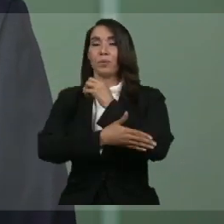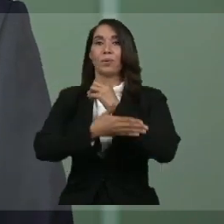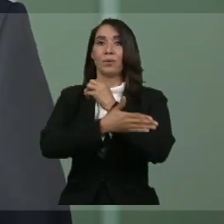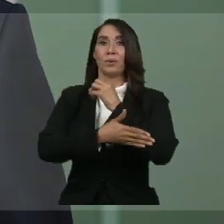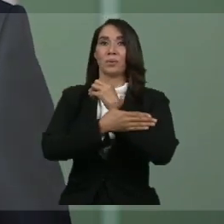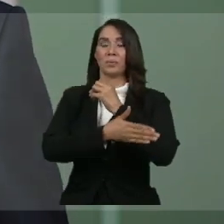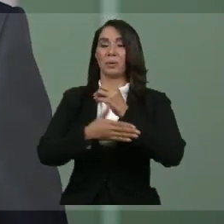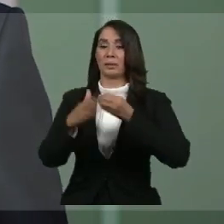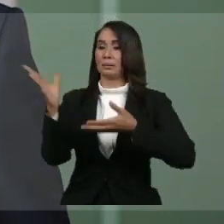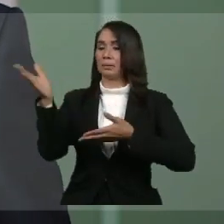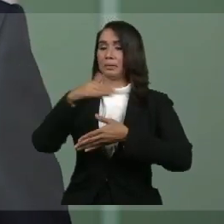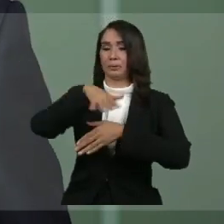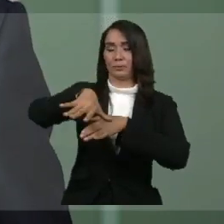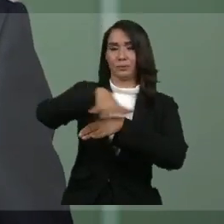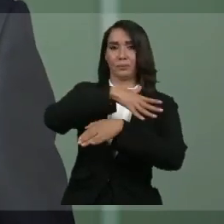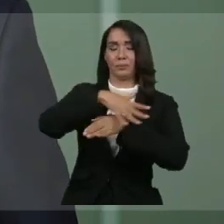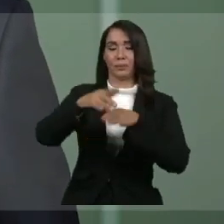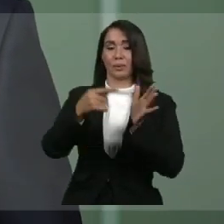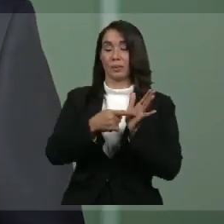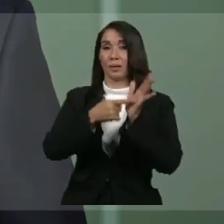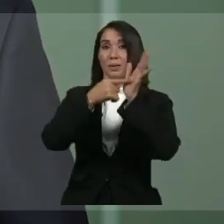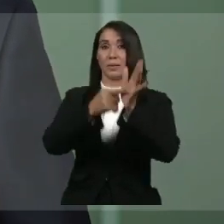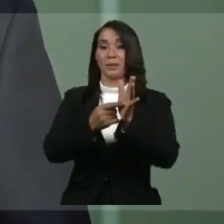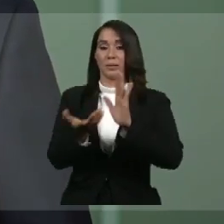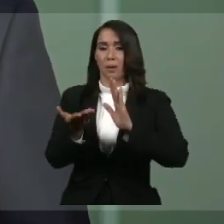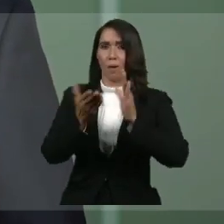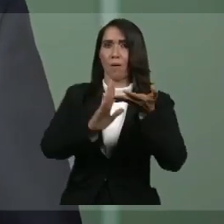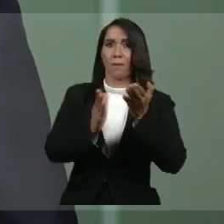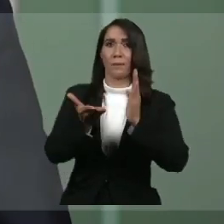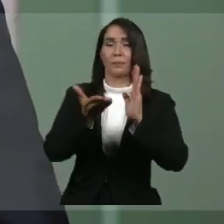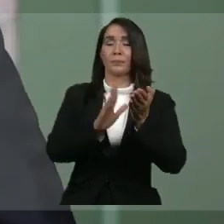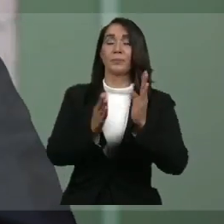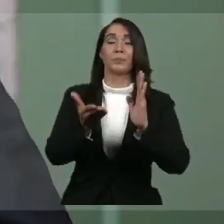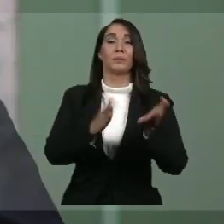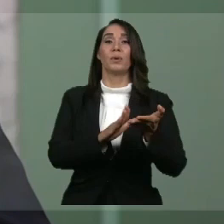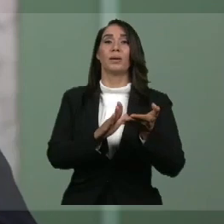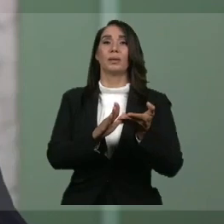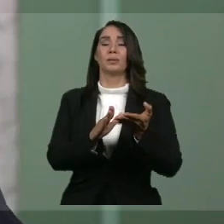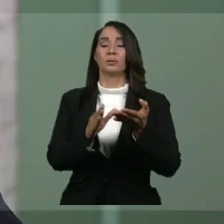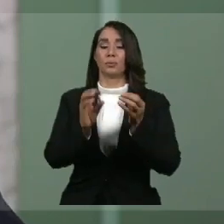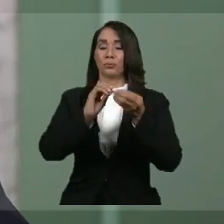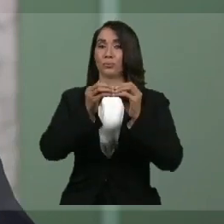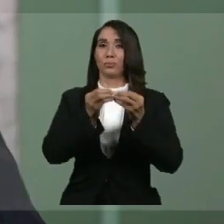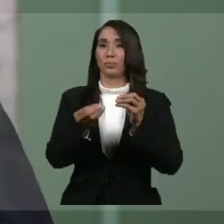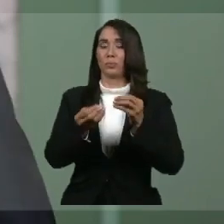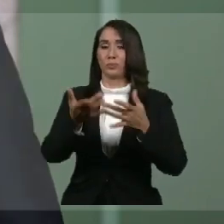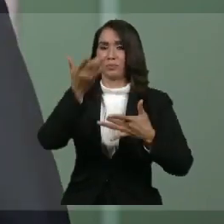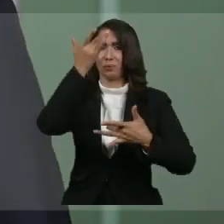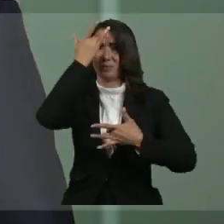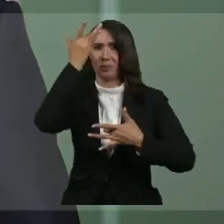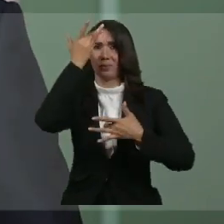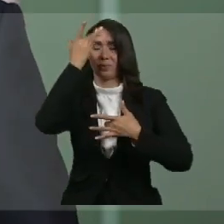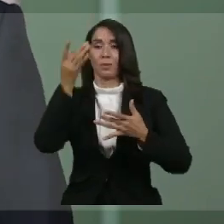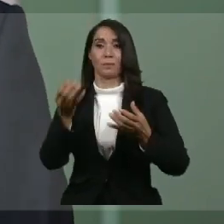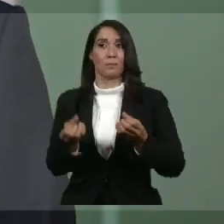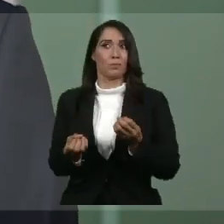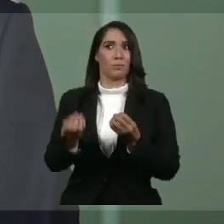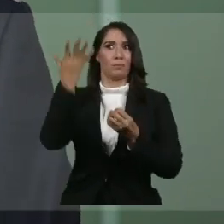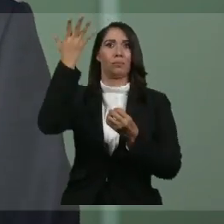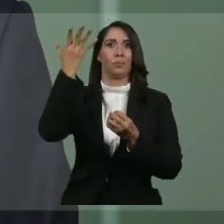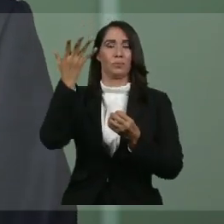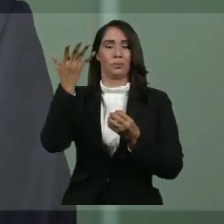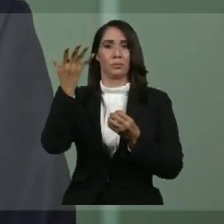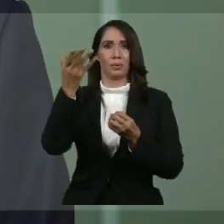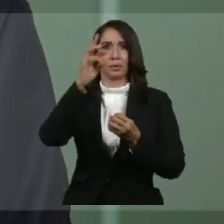que lamentablemente presentan una tasa de muerte en relación con el número de contagiados mucho mayor que la